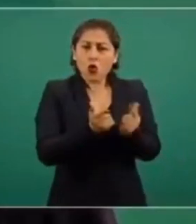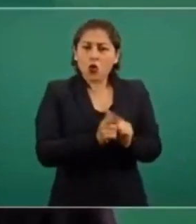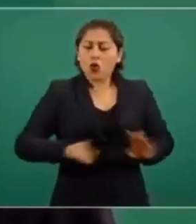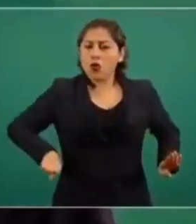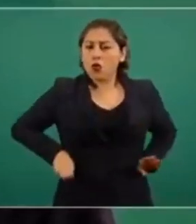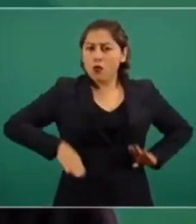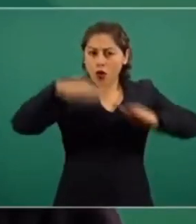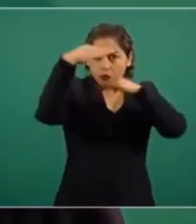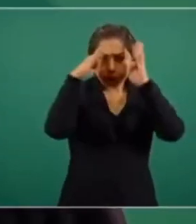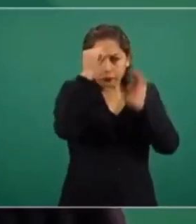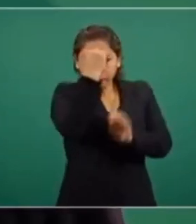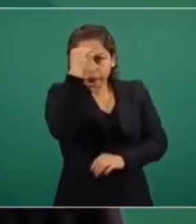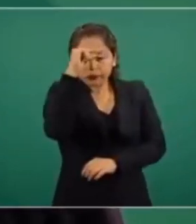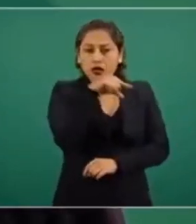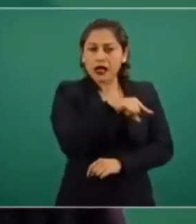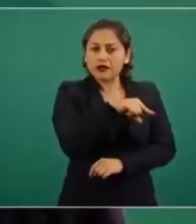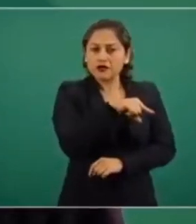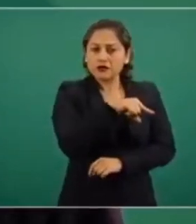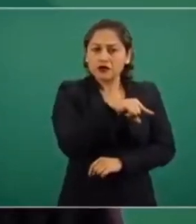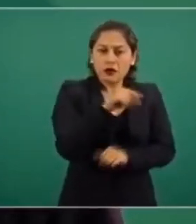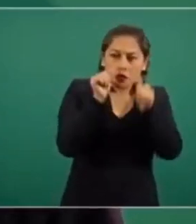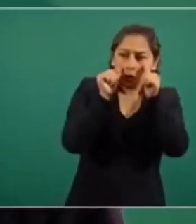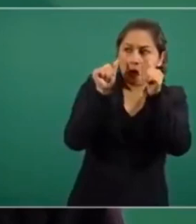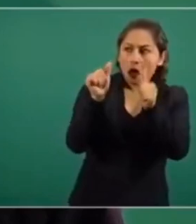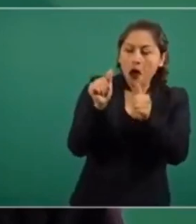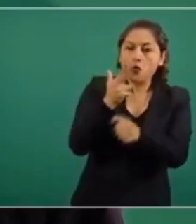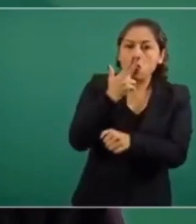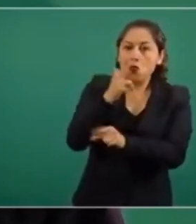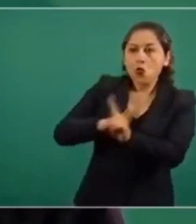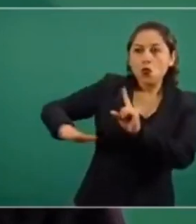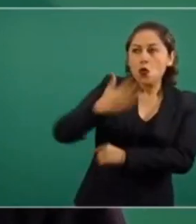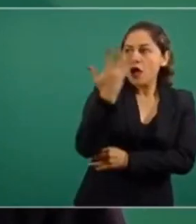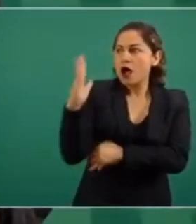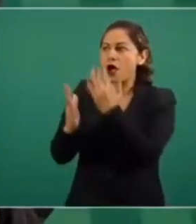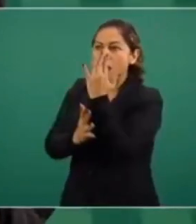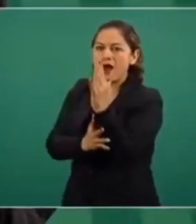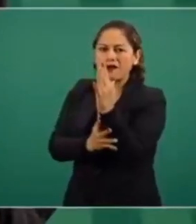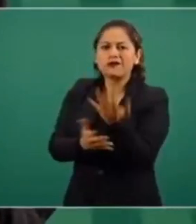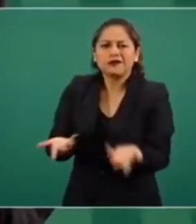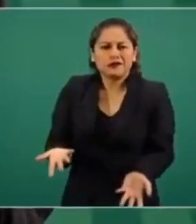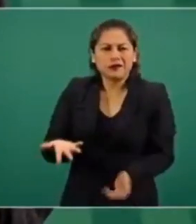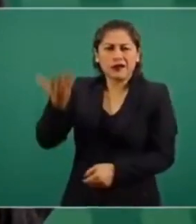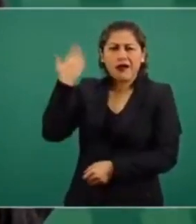están preocupados por el medio ambiente? Si su dios es el dinero.